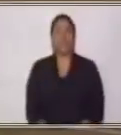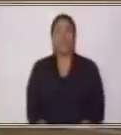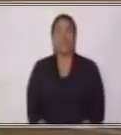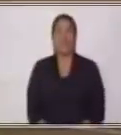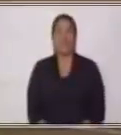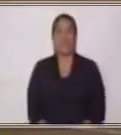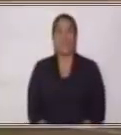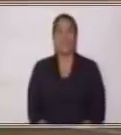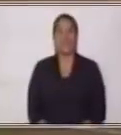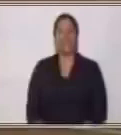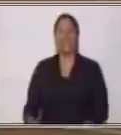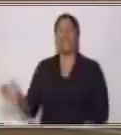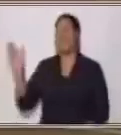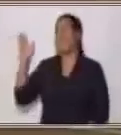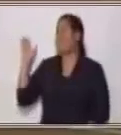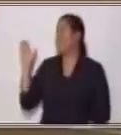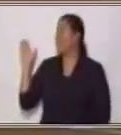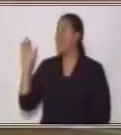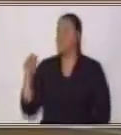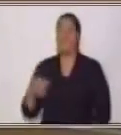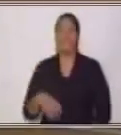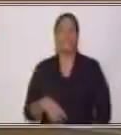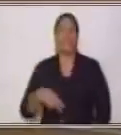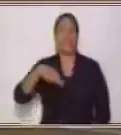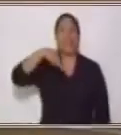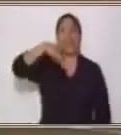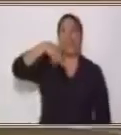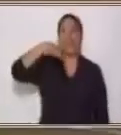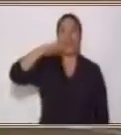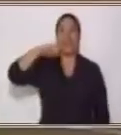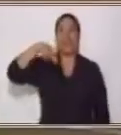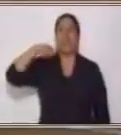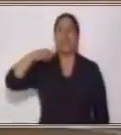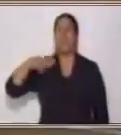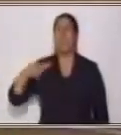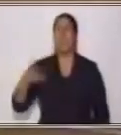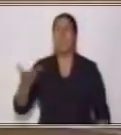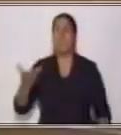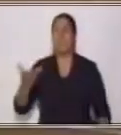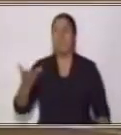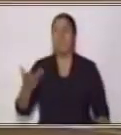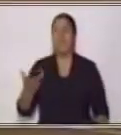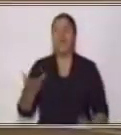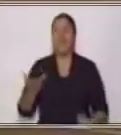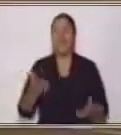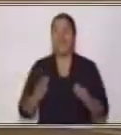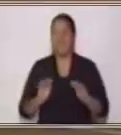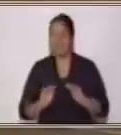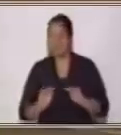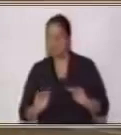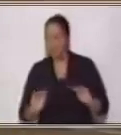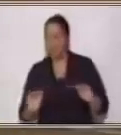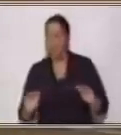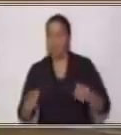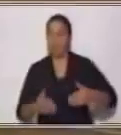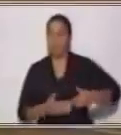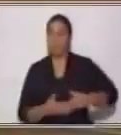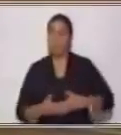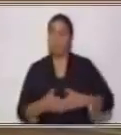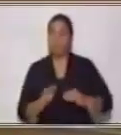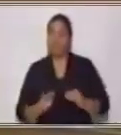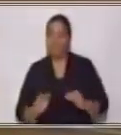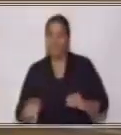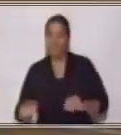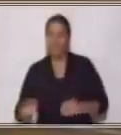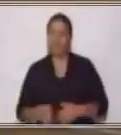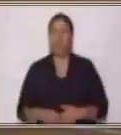Aquí, en esta palabra, dice nene. ¿Me ayudan a buscarla? Vamos pues. Recuérdense que somos